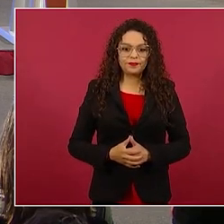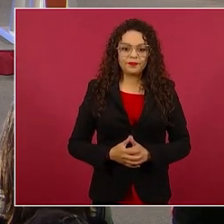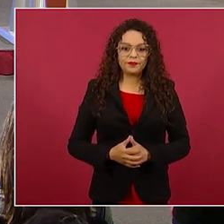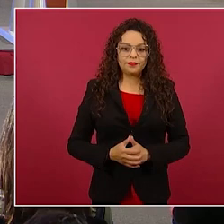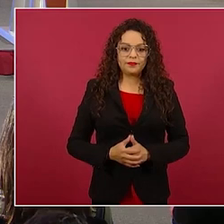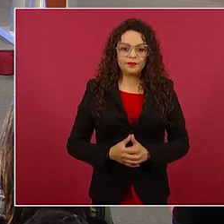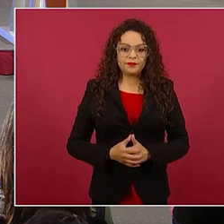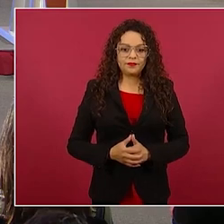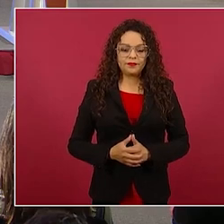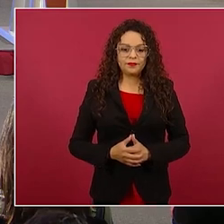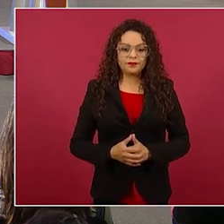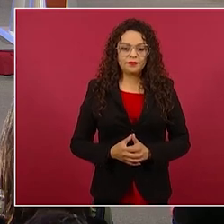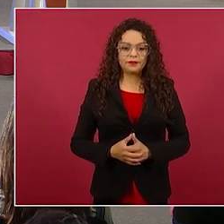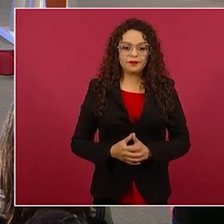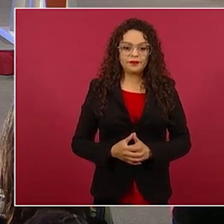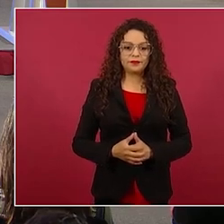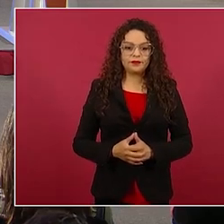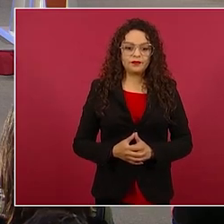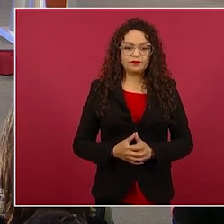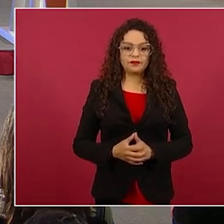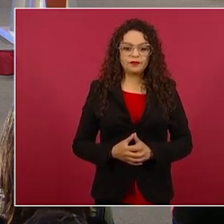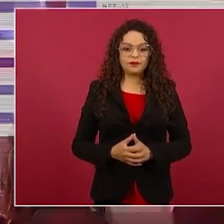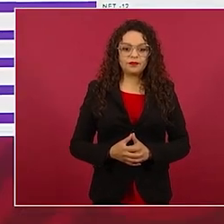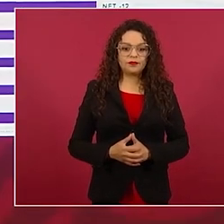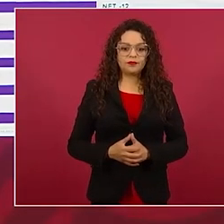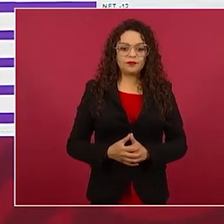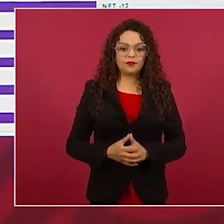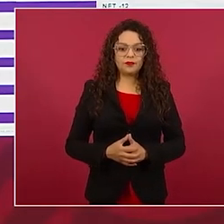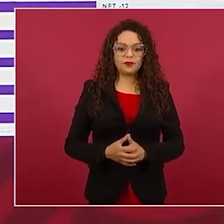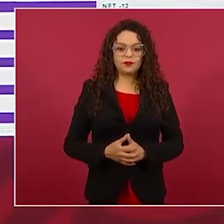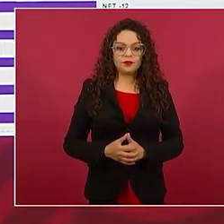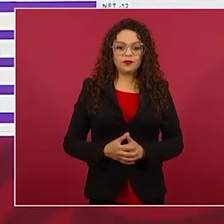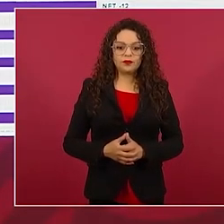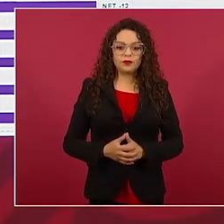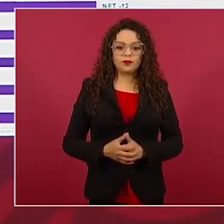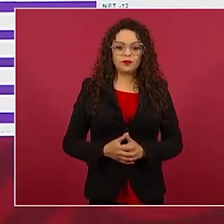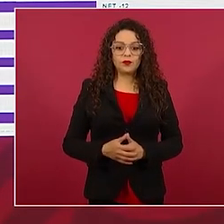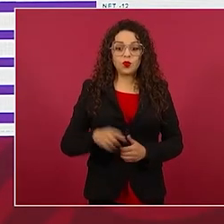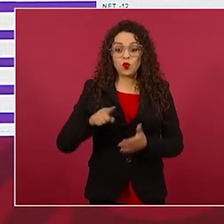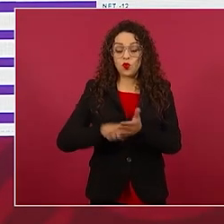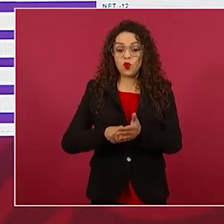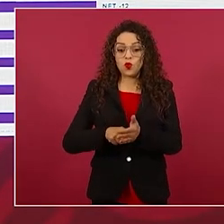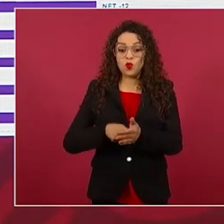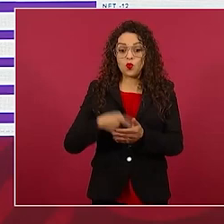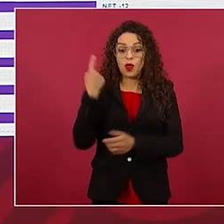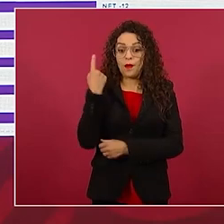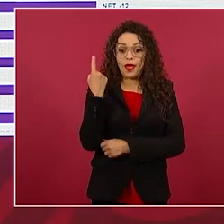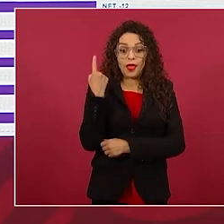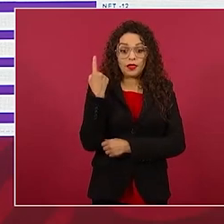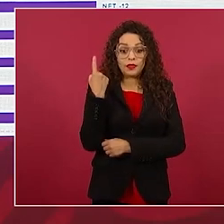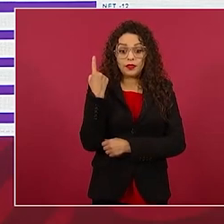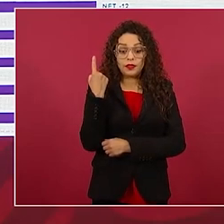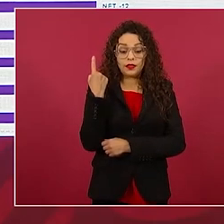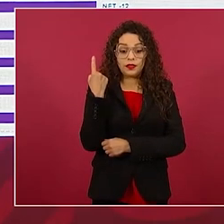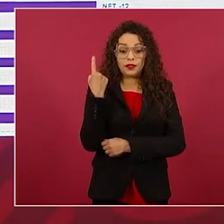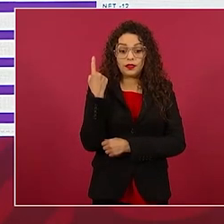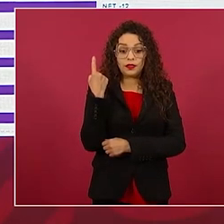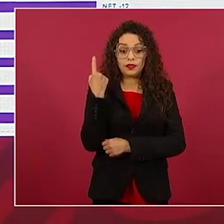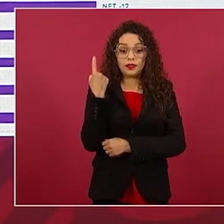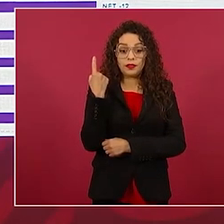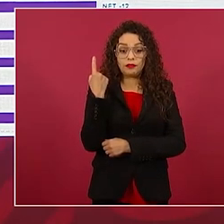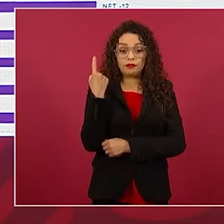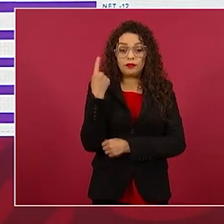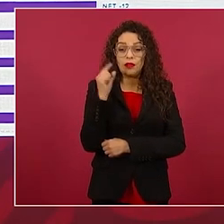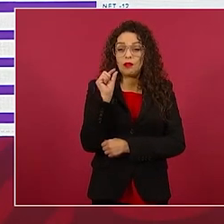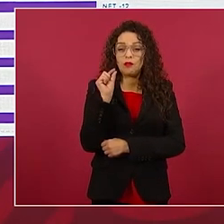Solo una vez estuve, pero él no estaba tan alto. Y eso por